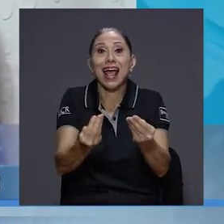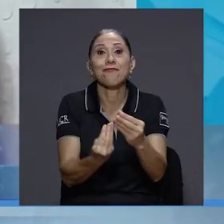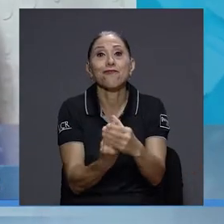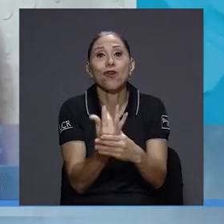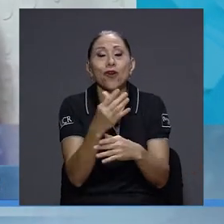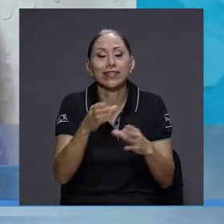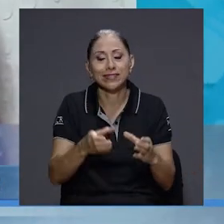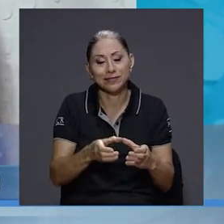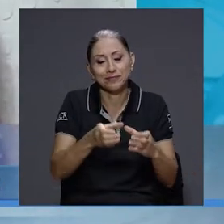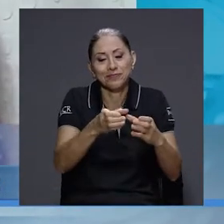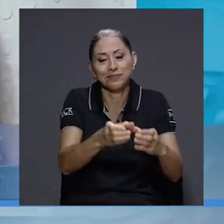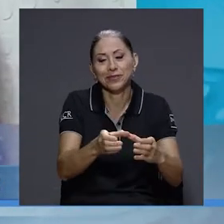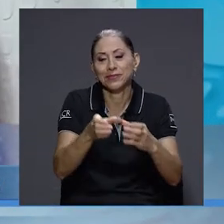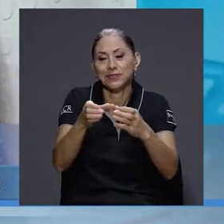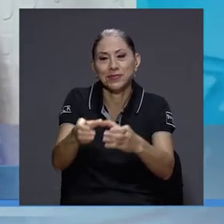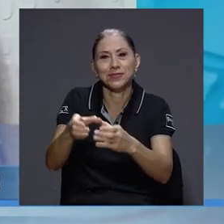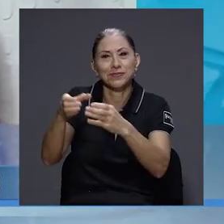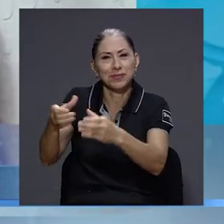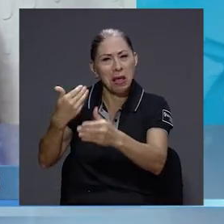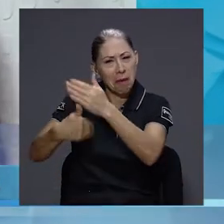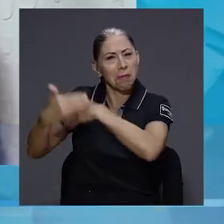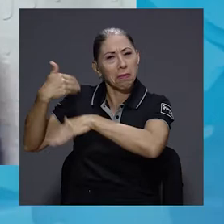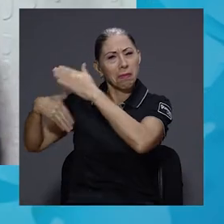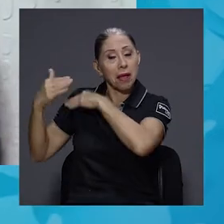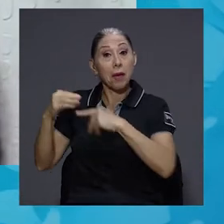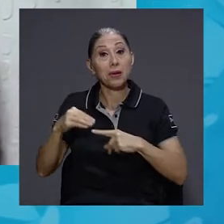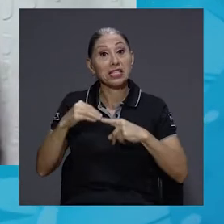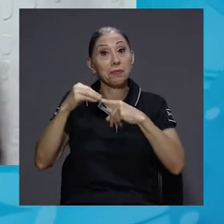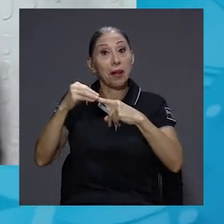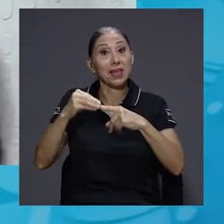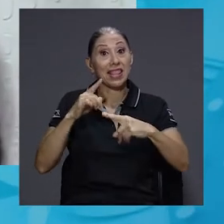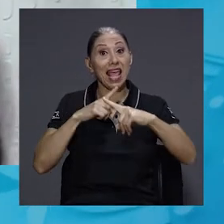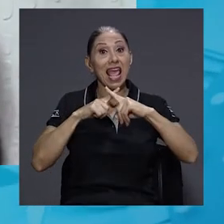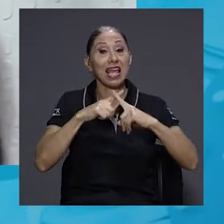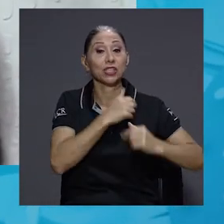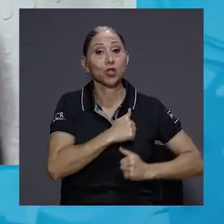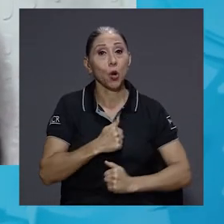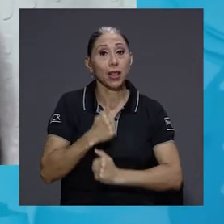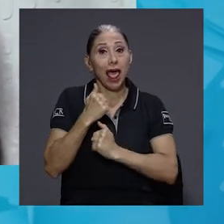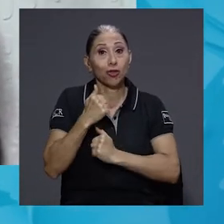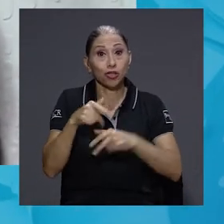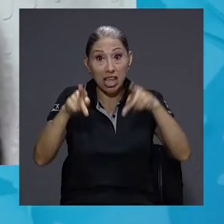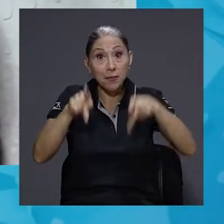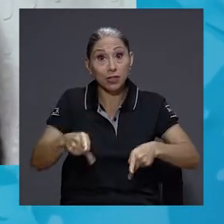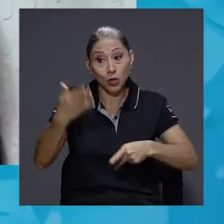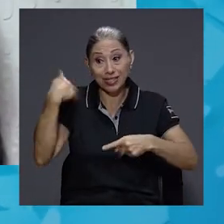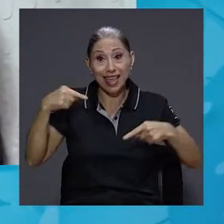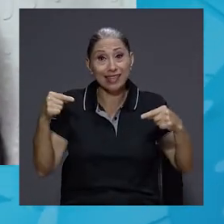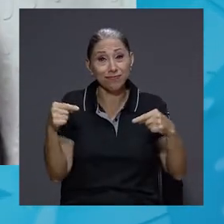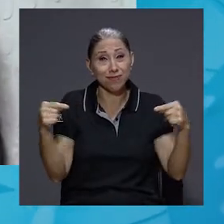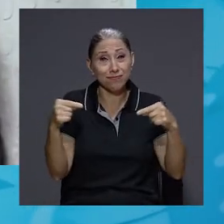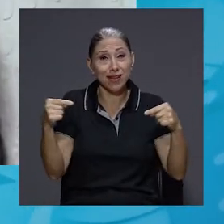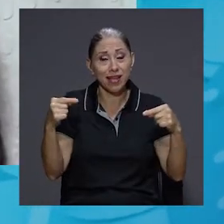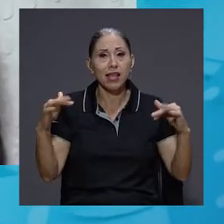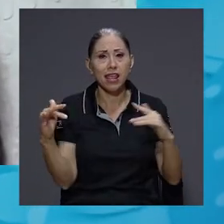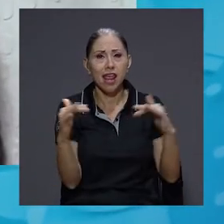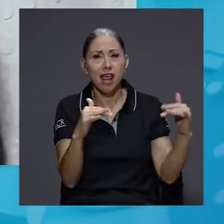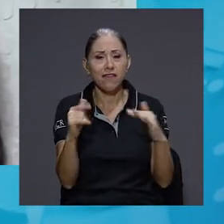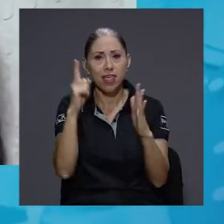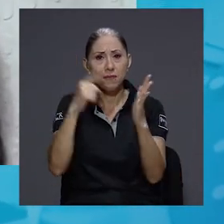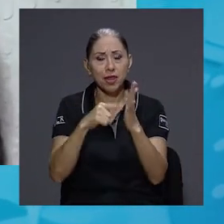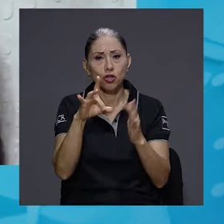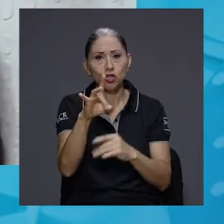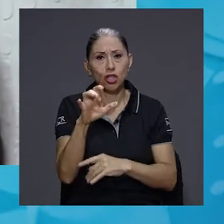principalmente a los ex soldados y combatientes de la guerra del 56 y que se hace